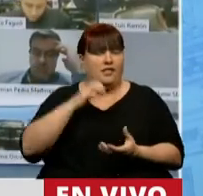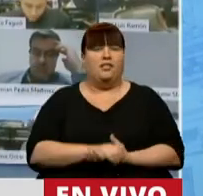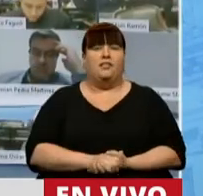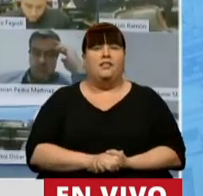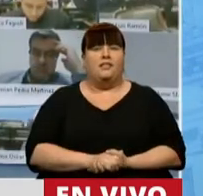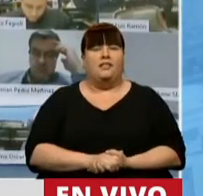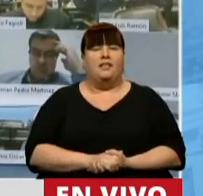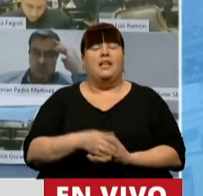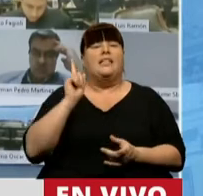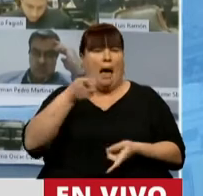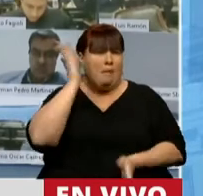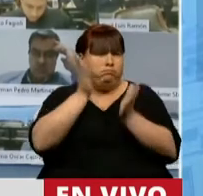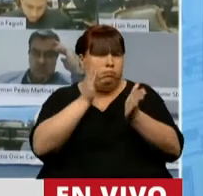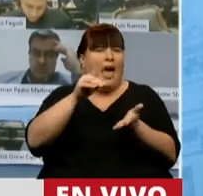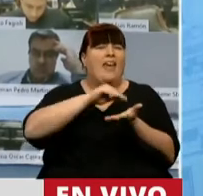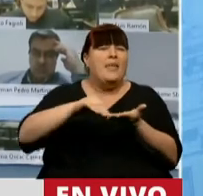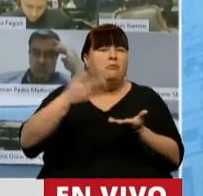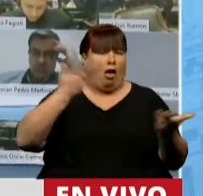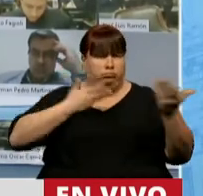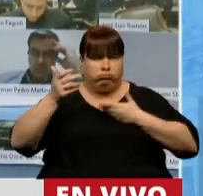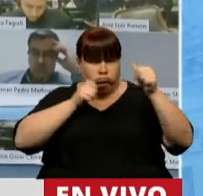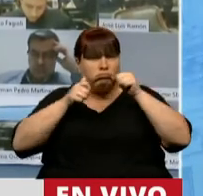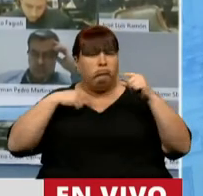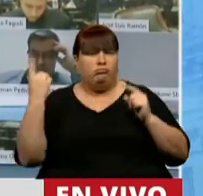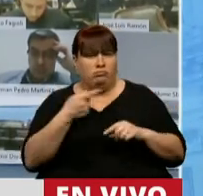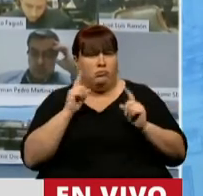represión incluida también a diputadas y diputados,